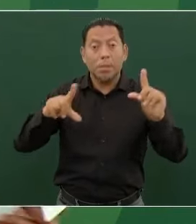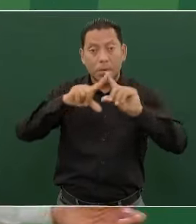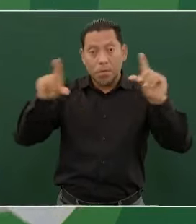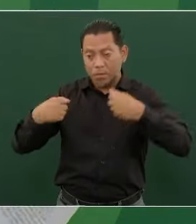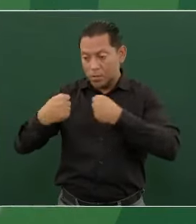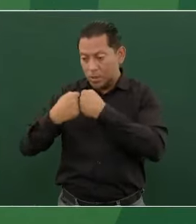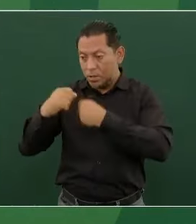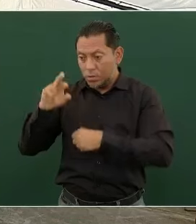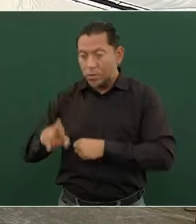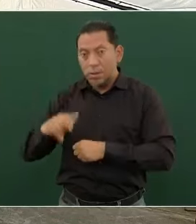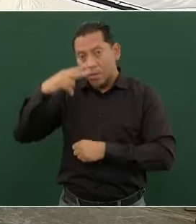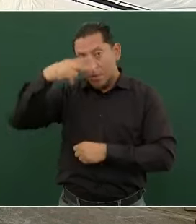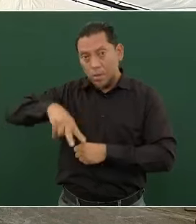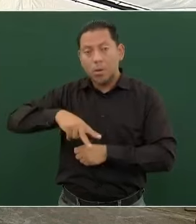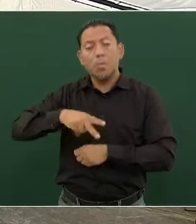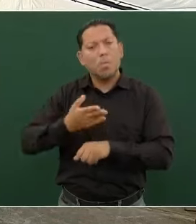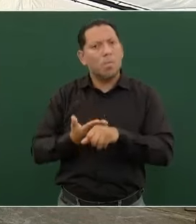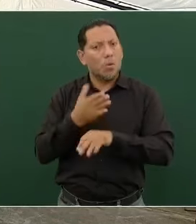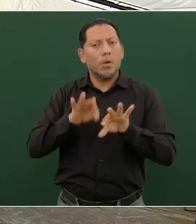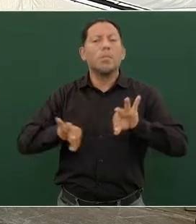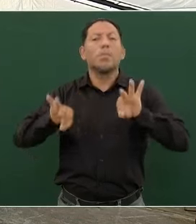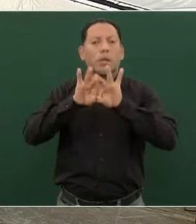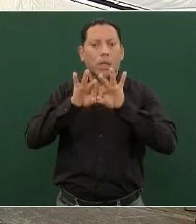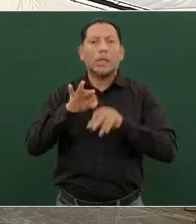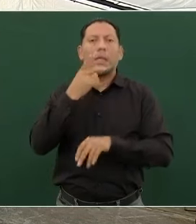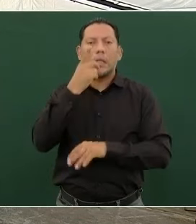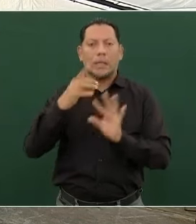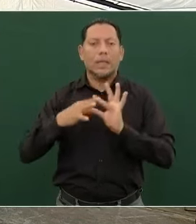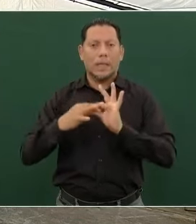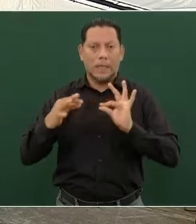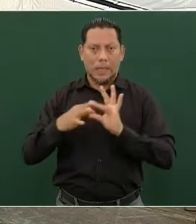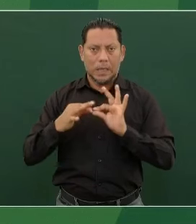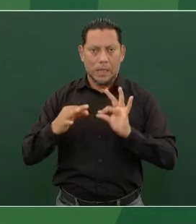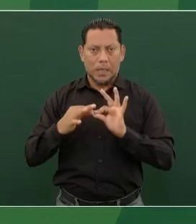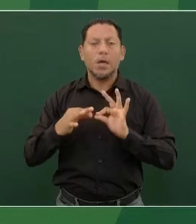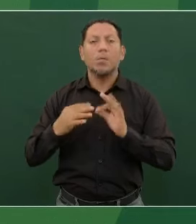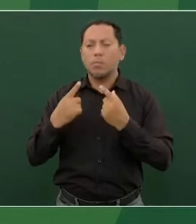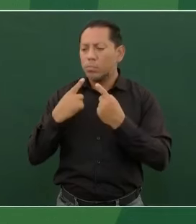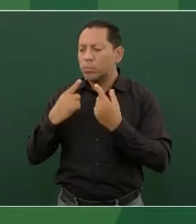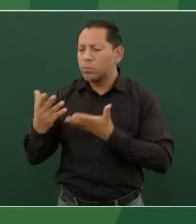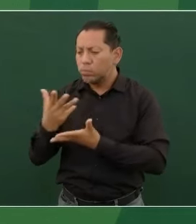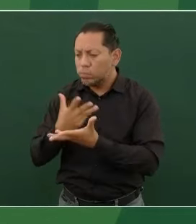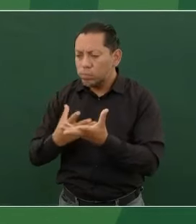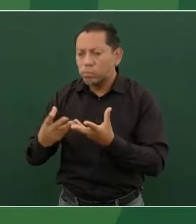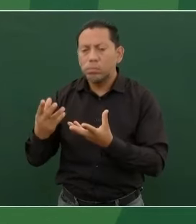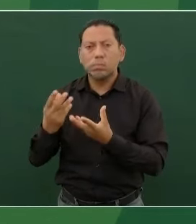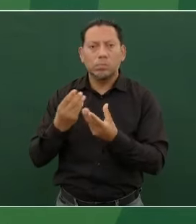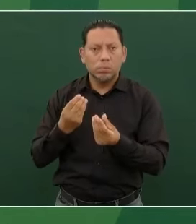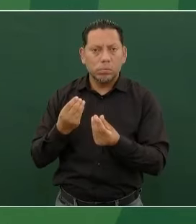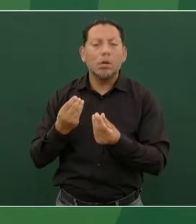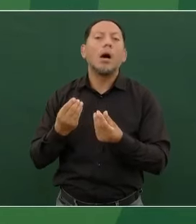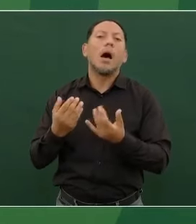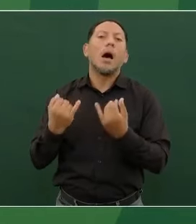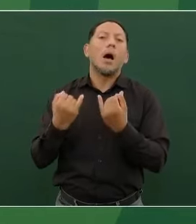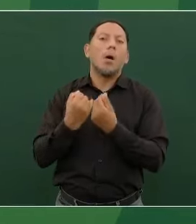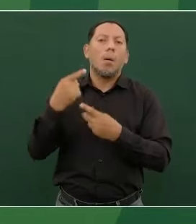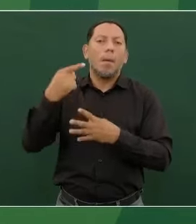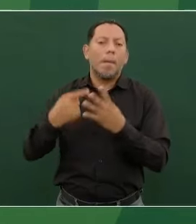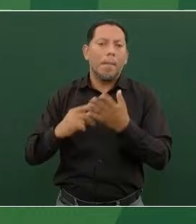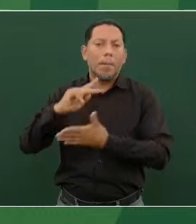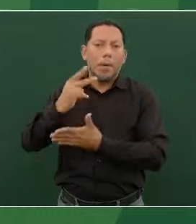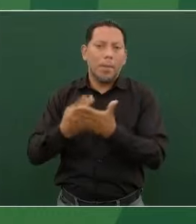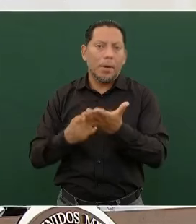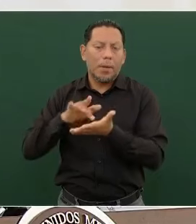México. Es muy importante mencionar que con la suma de estrategias y programas del gobierno federal y